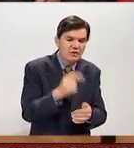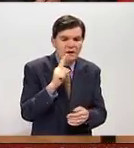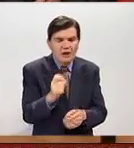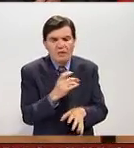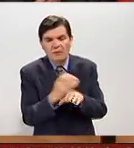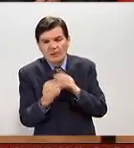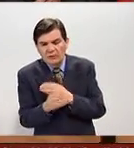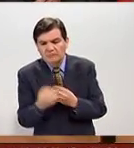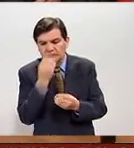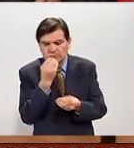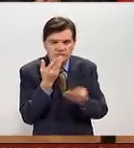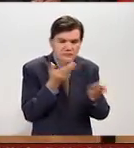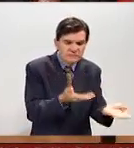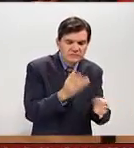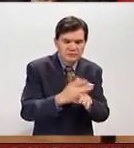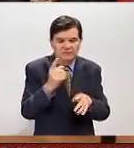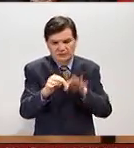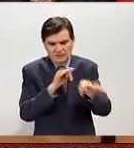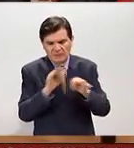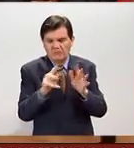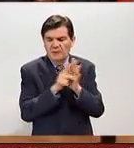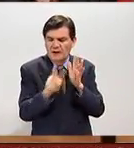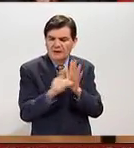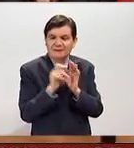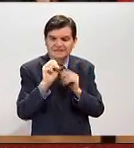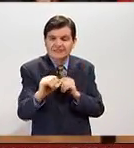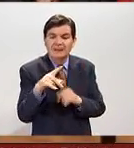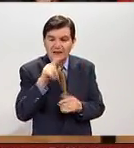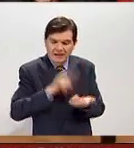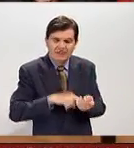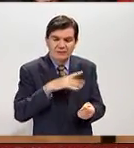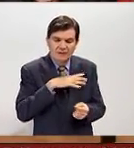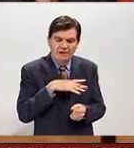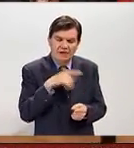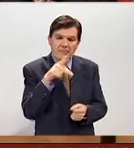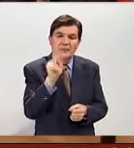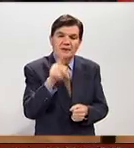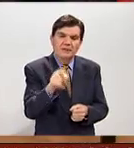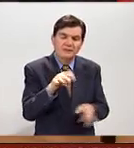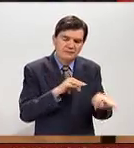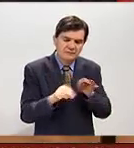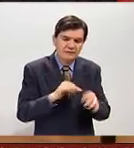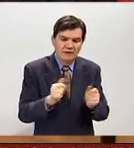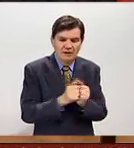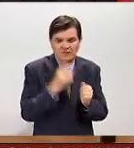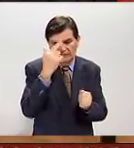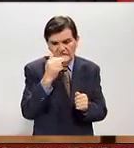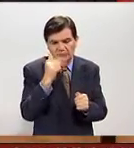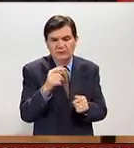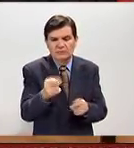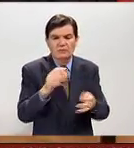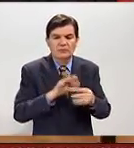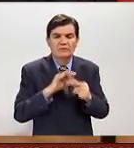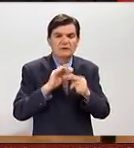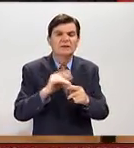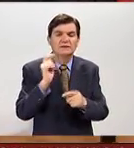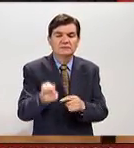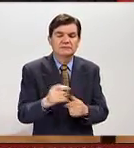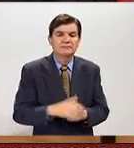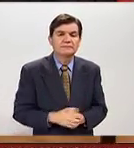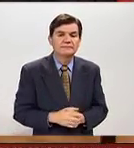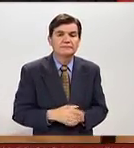en alimentación. Que está la labor ahí periodística, Gustavo, sin duda. Exacto, la labor periodística tiene su razón. ¿Y qué nos vas a presentar?